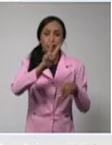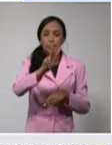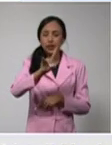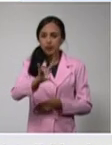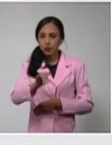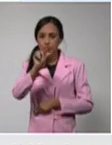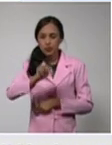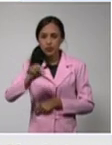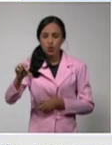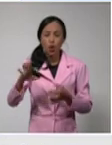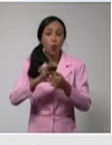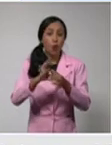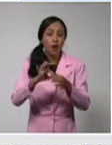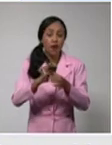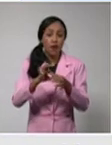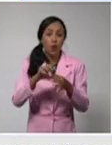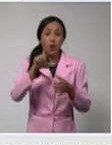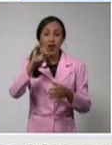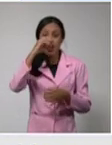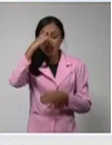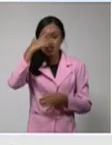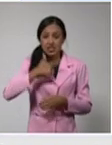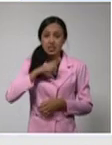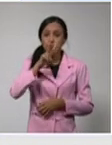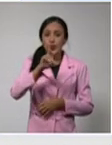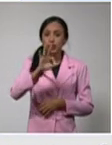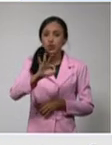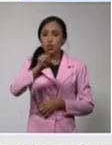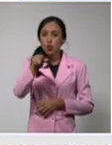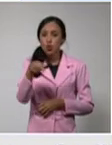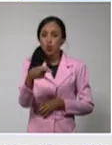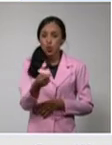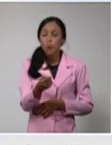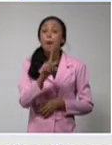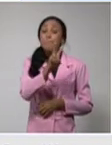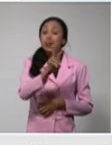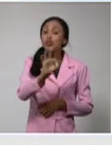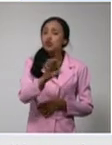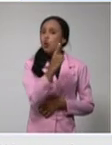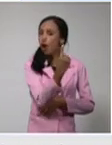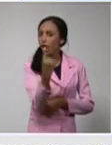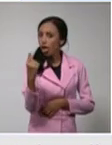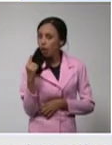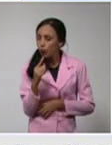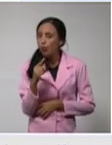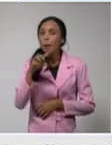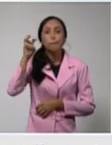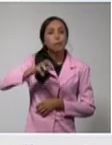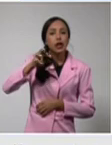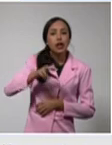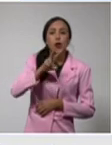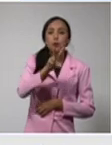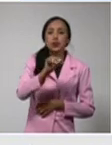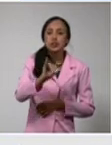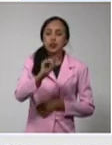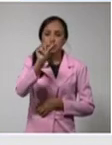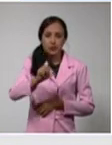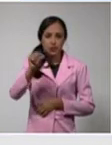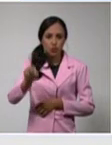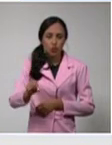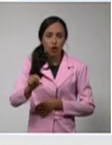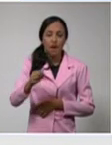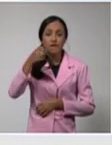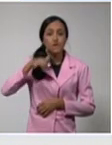Guanabacoa y La Liza con 28 cada uno. Marianao, 26. Bolleros, 24.